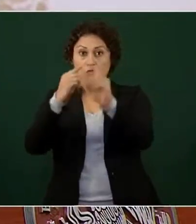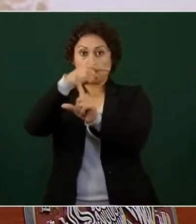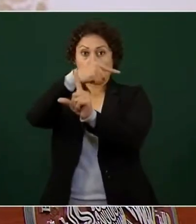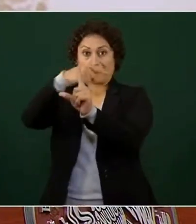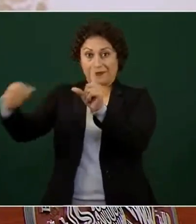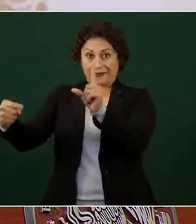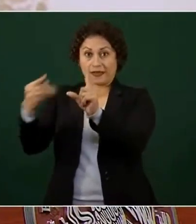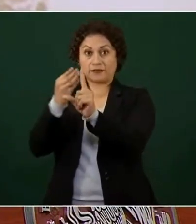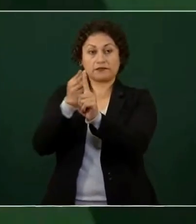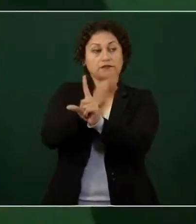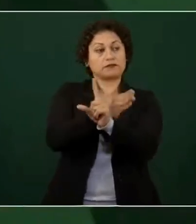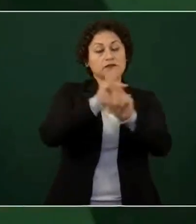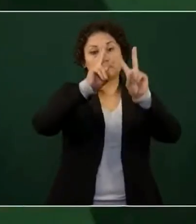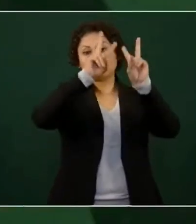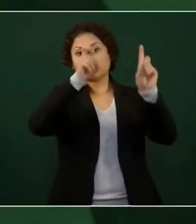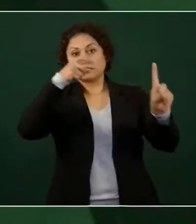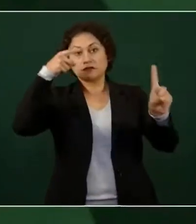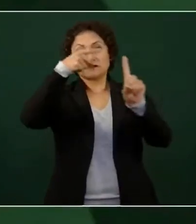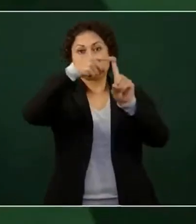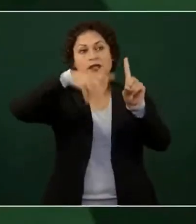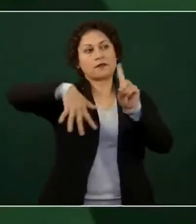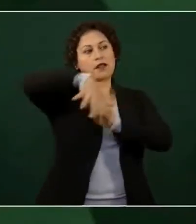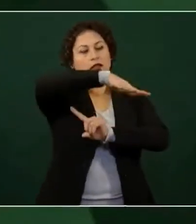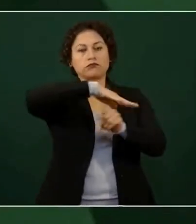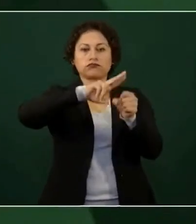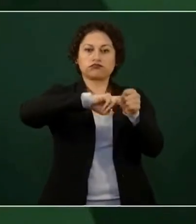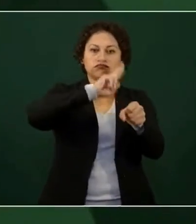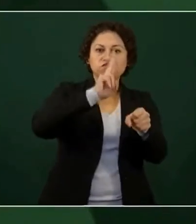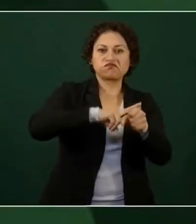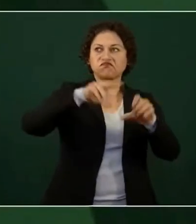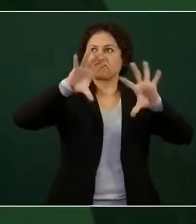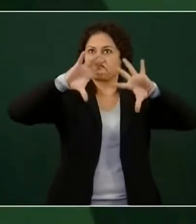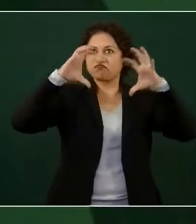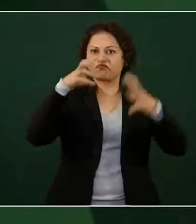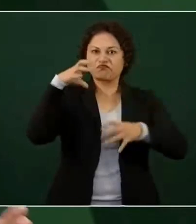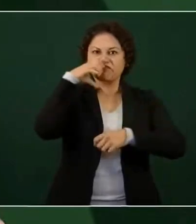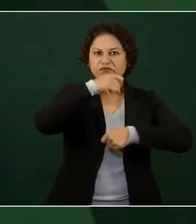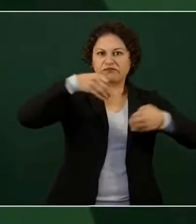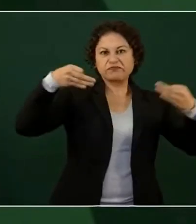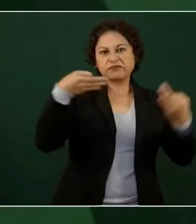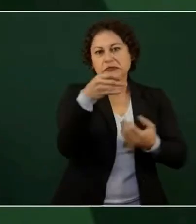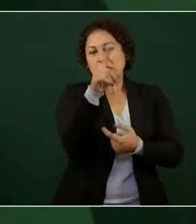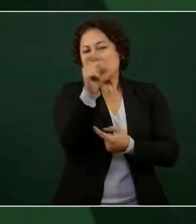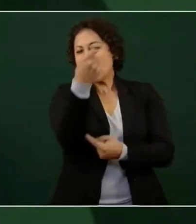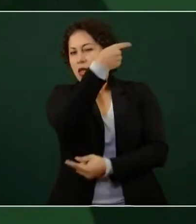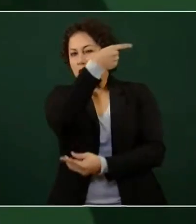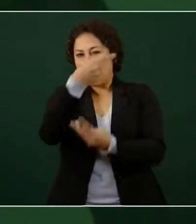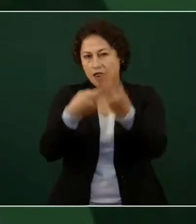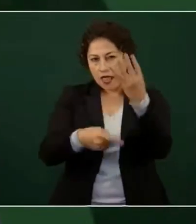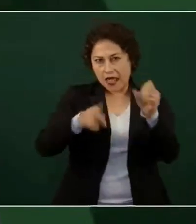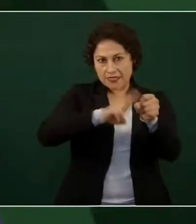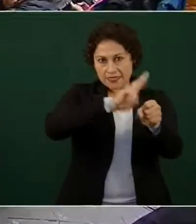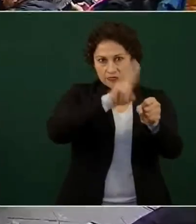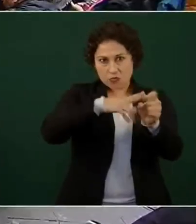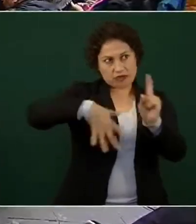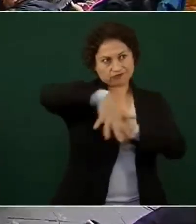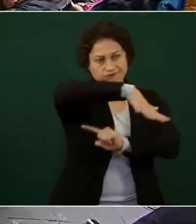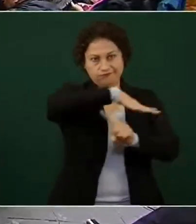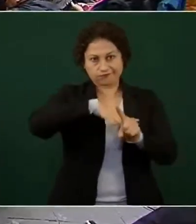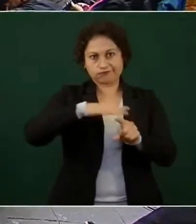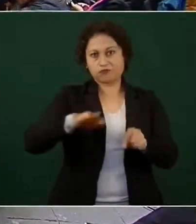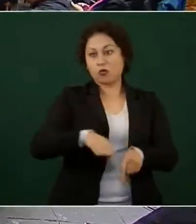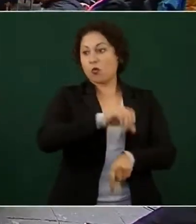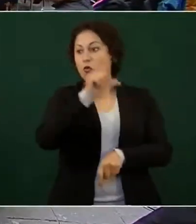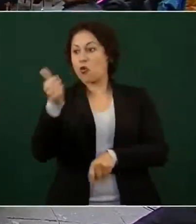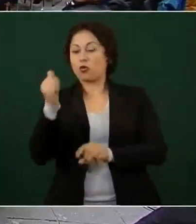temas ambientales, cambio climático, agua. Y la otra mitad es sobre la